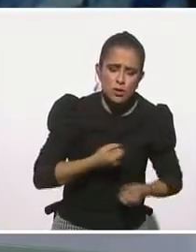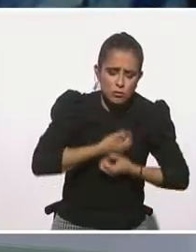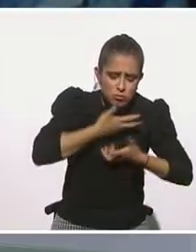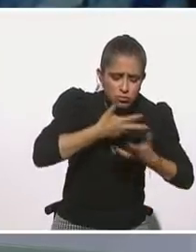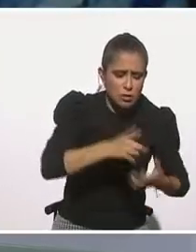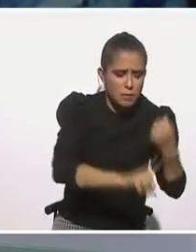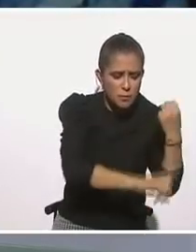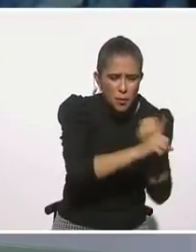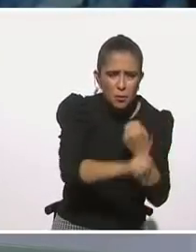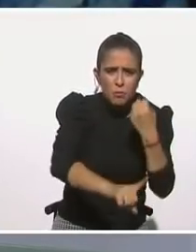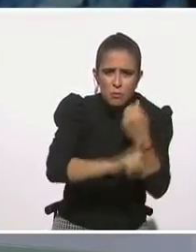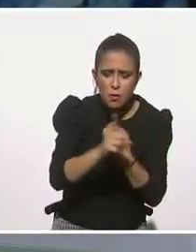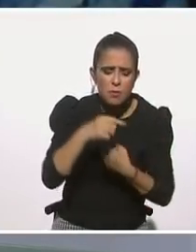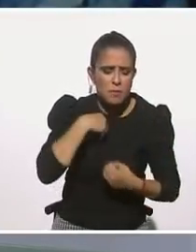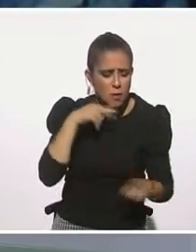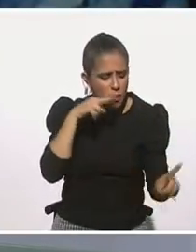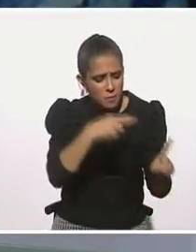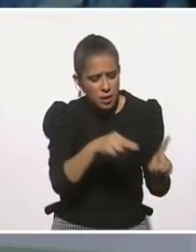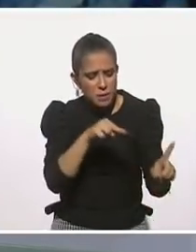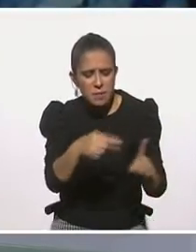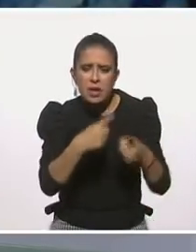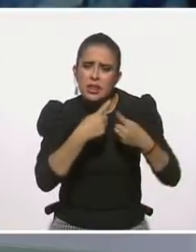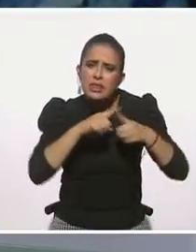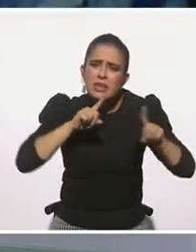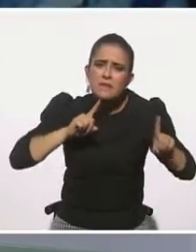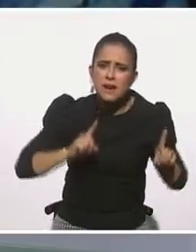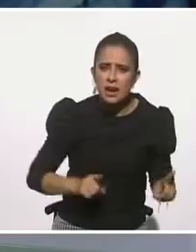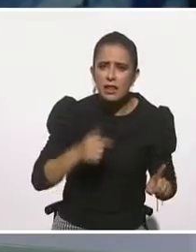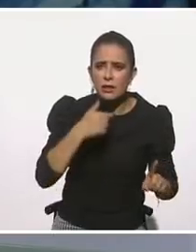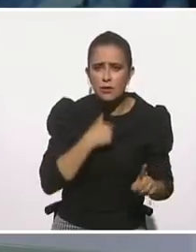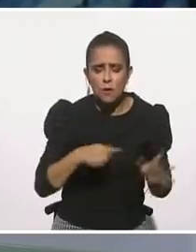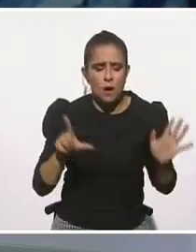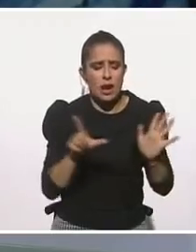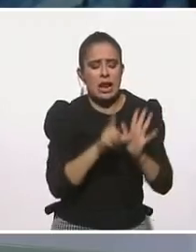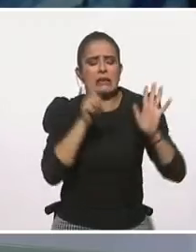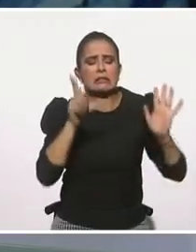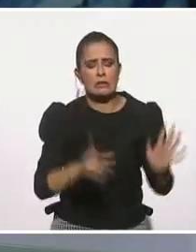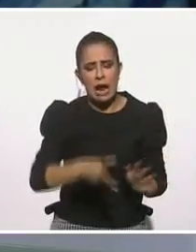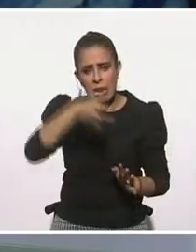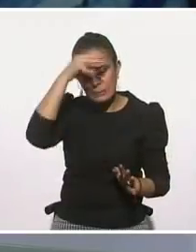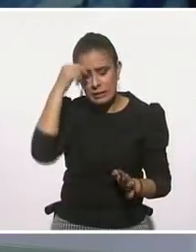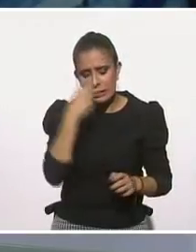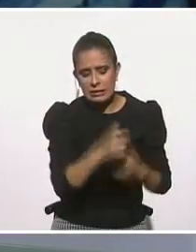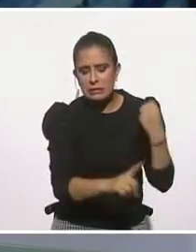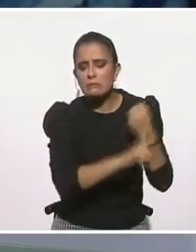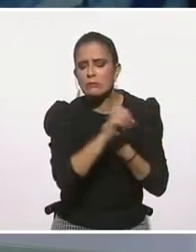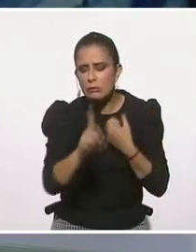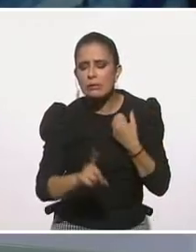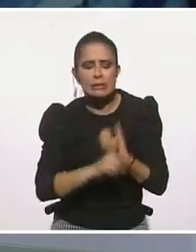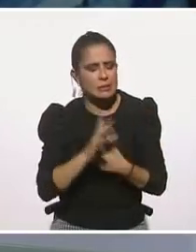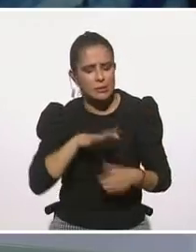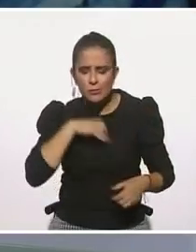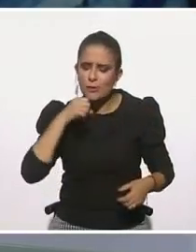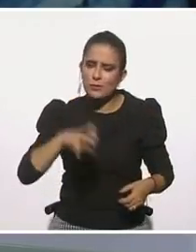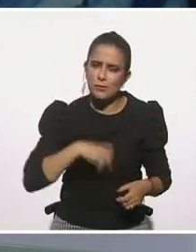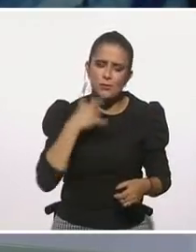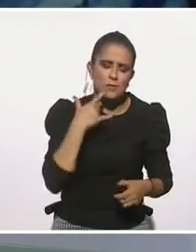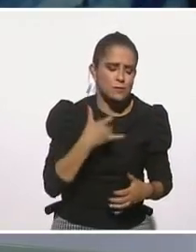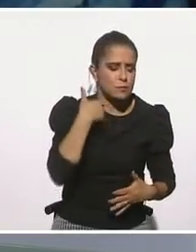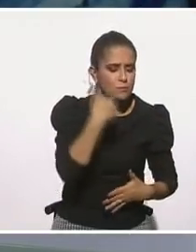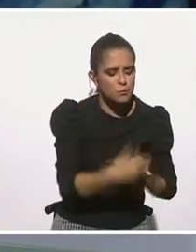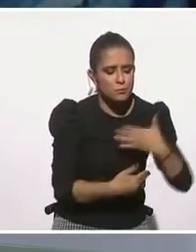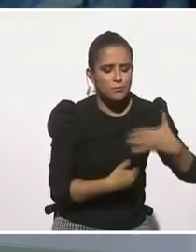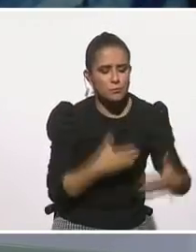de una forma diferente, de qué aprendizajes me está dejando, qué nuevas, ¿no? A qué nuevos